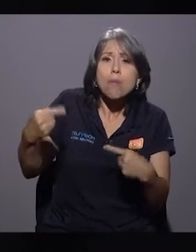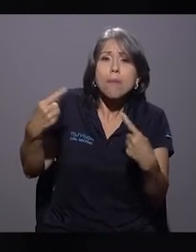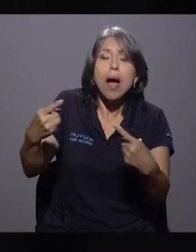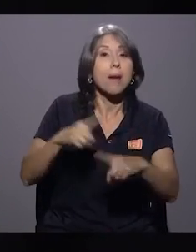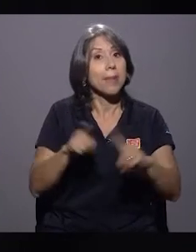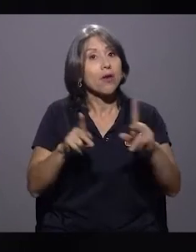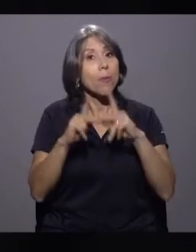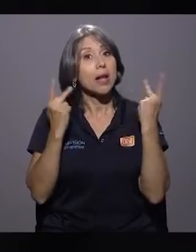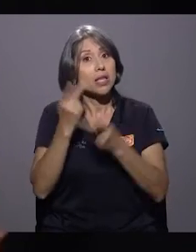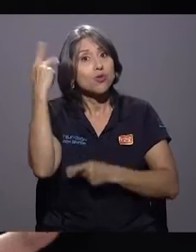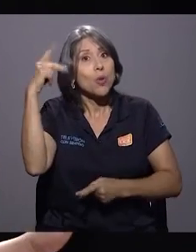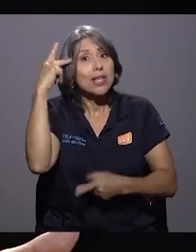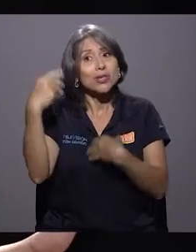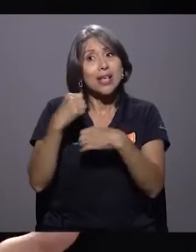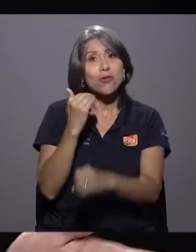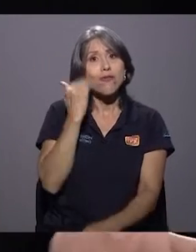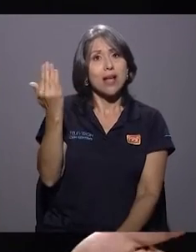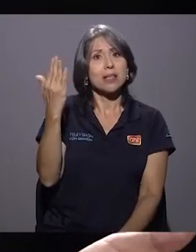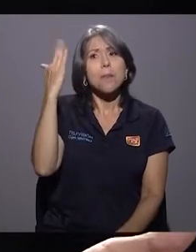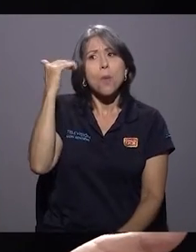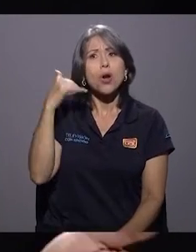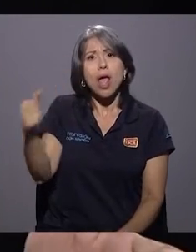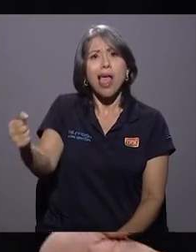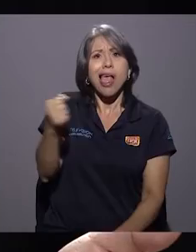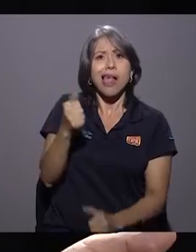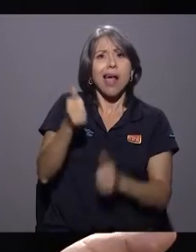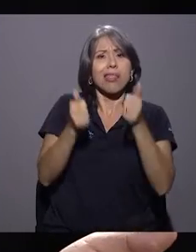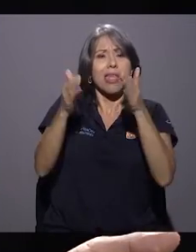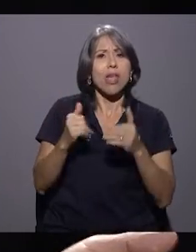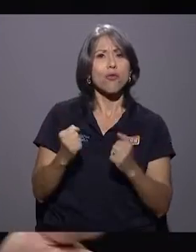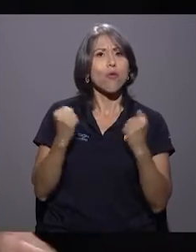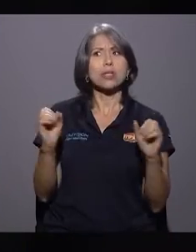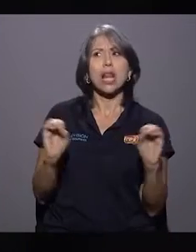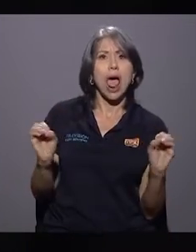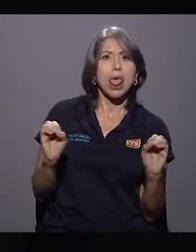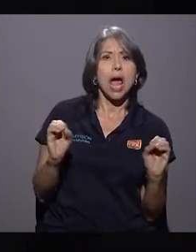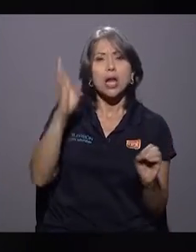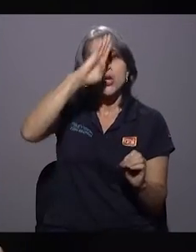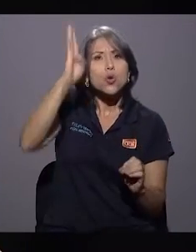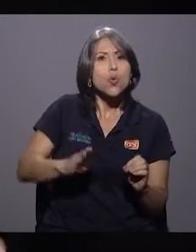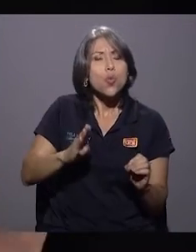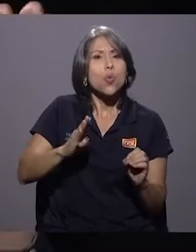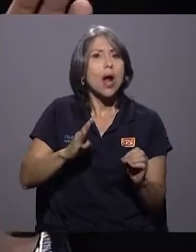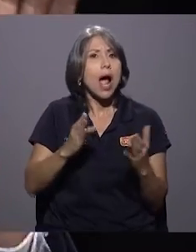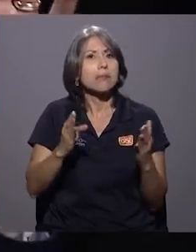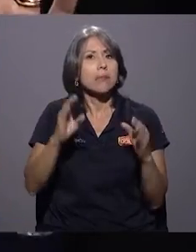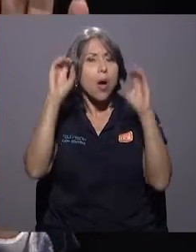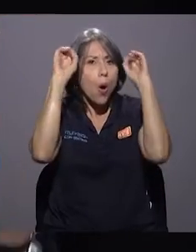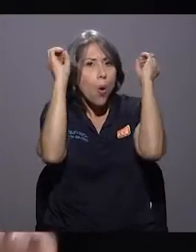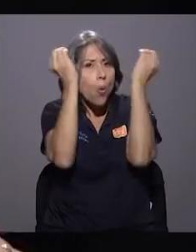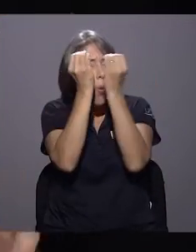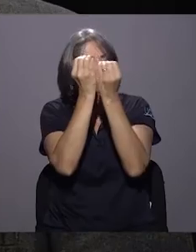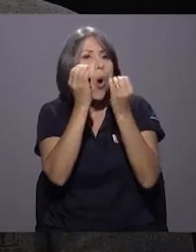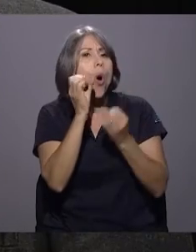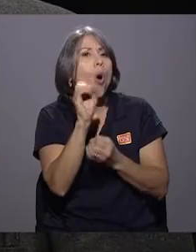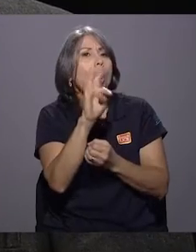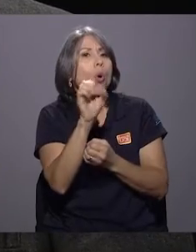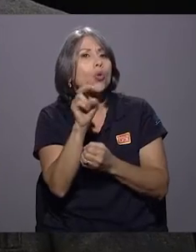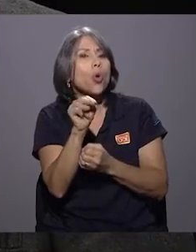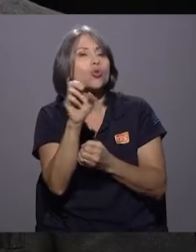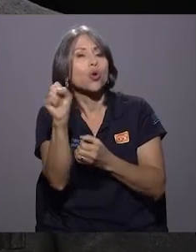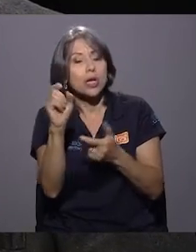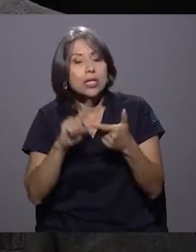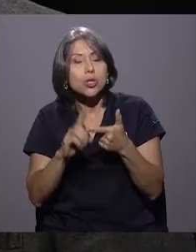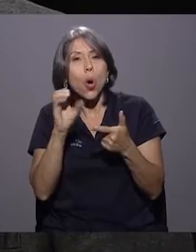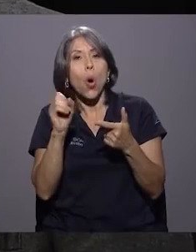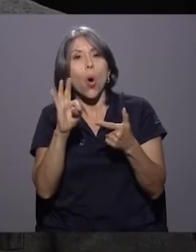puesto un candidato fuerte? Nunca le pusieron un Otto Guevara, nunca le pusieron un Otón Solís. Lo digo y no sé